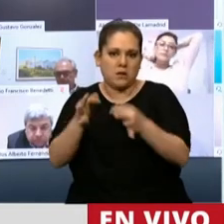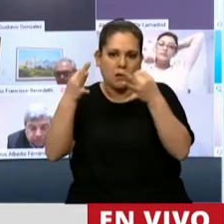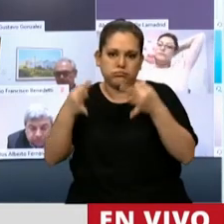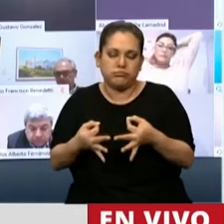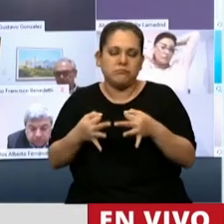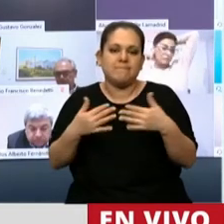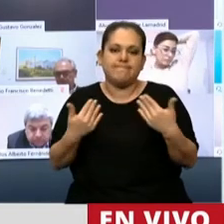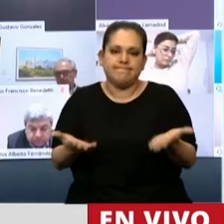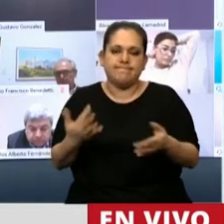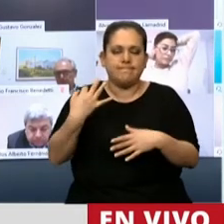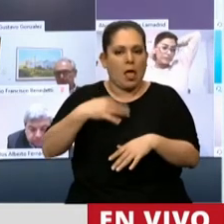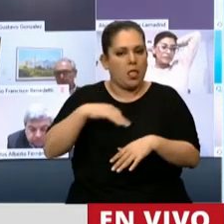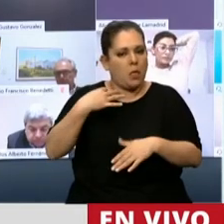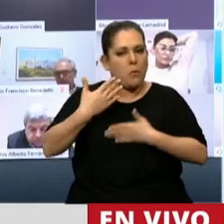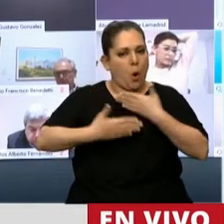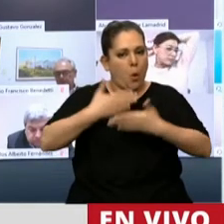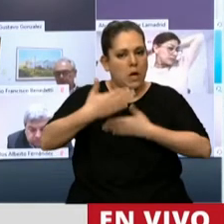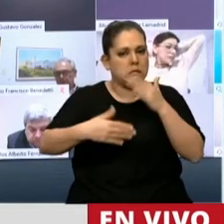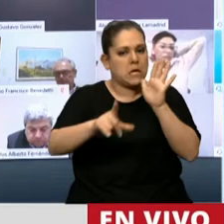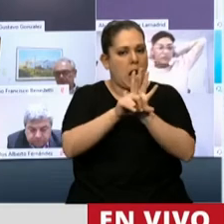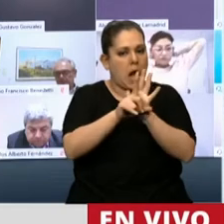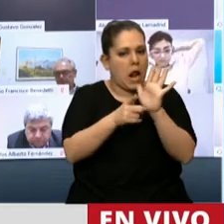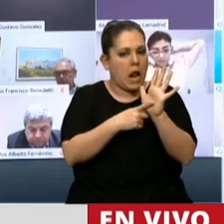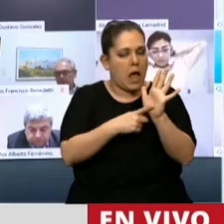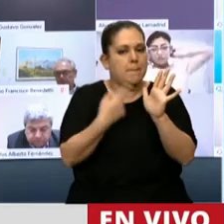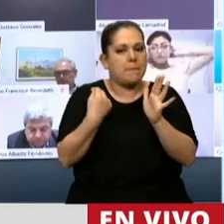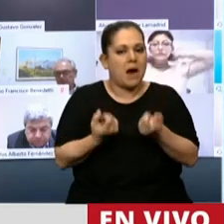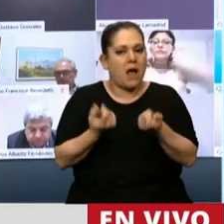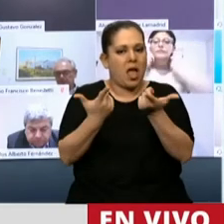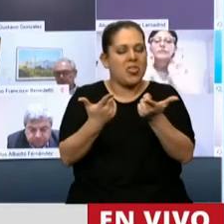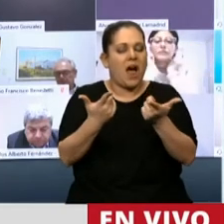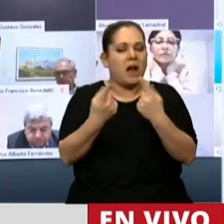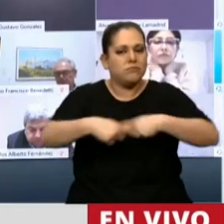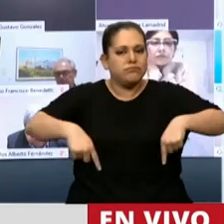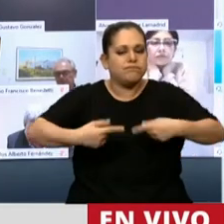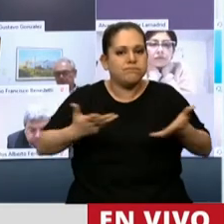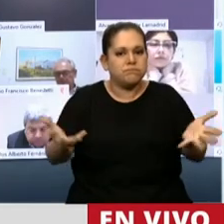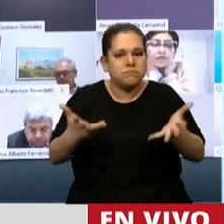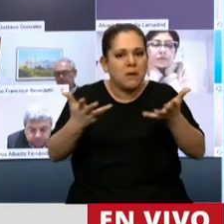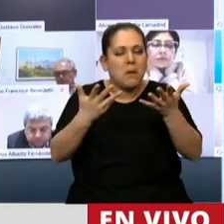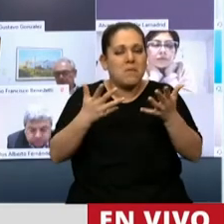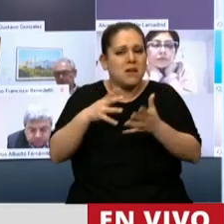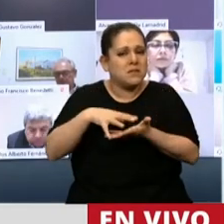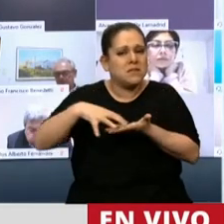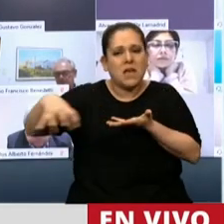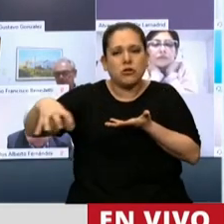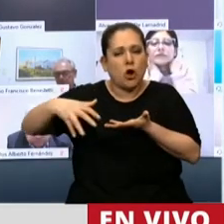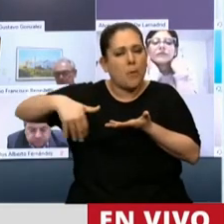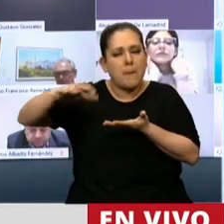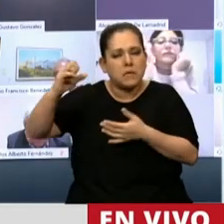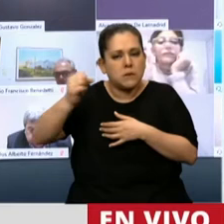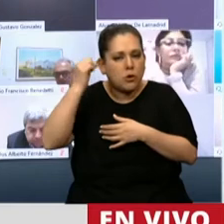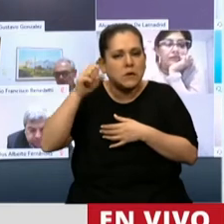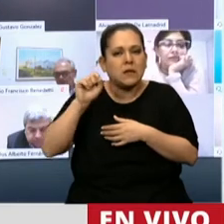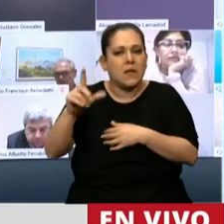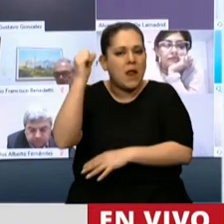entonces tenemos que avanzar en esta ley para darle las herramientas a uno de los sectores más importantes que tiene